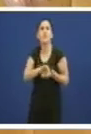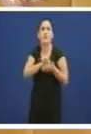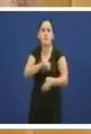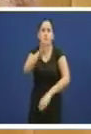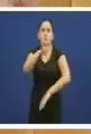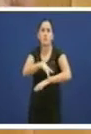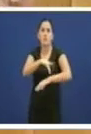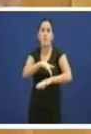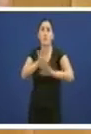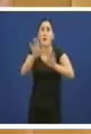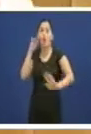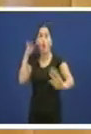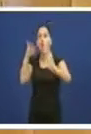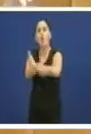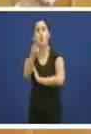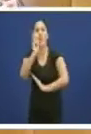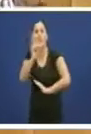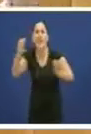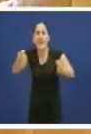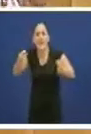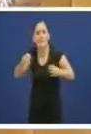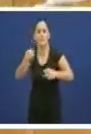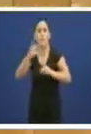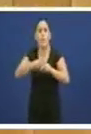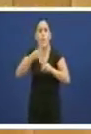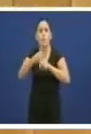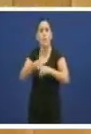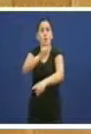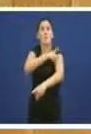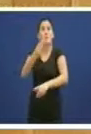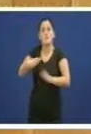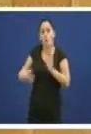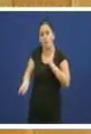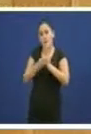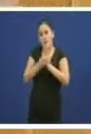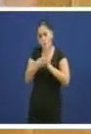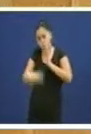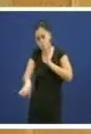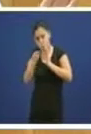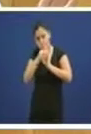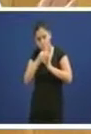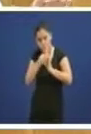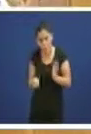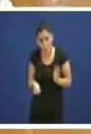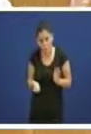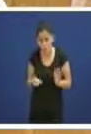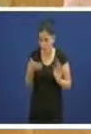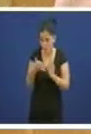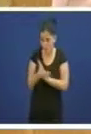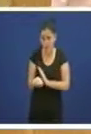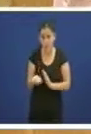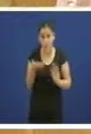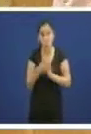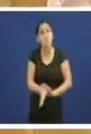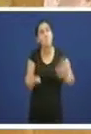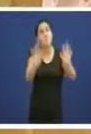que é uso abusivo a través dunha disposición adicional dun decreto que trata de outra cousa é a porta de atrás ainda que o Diario Oficial